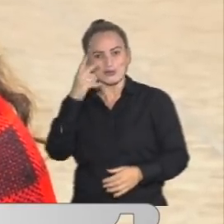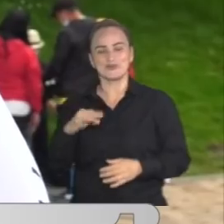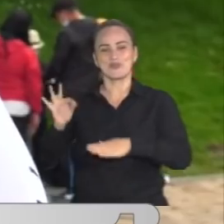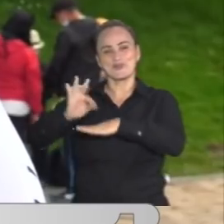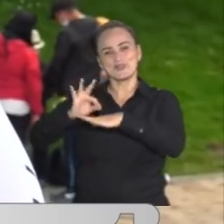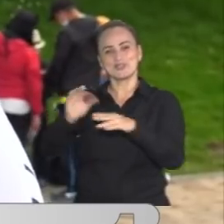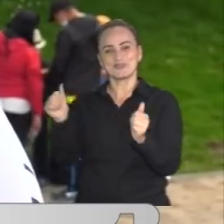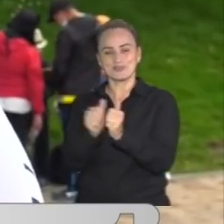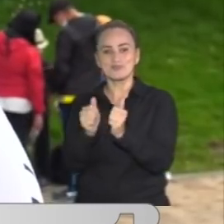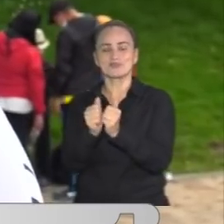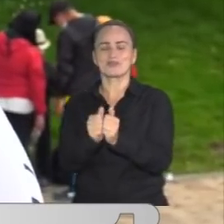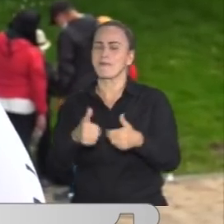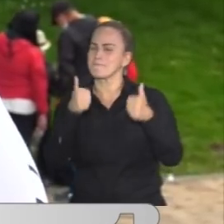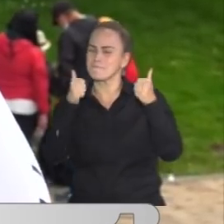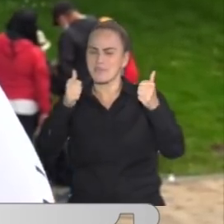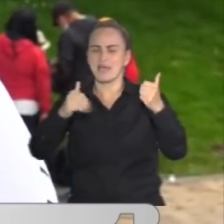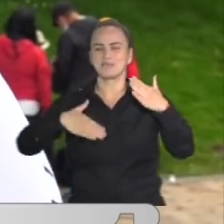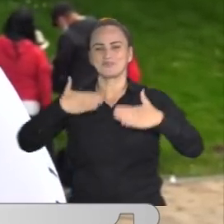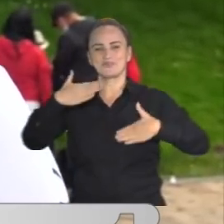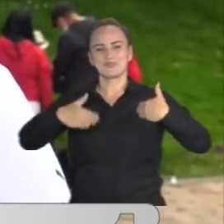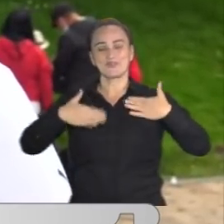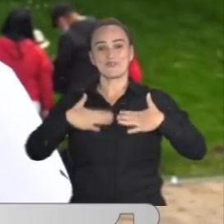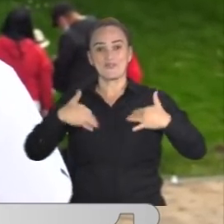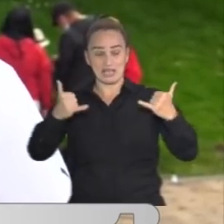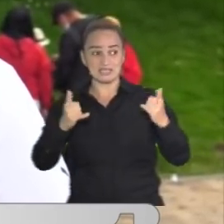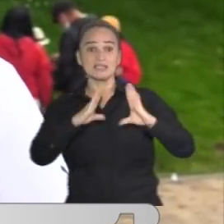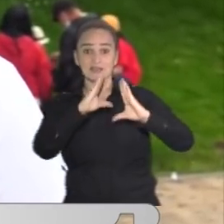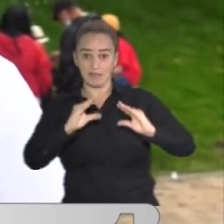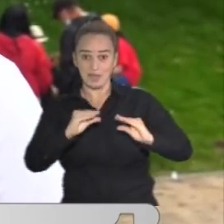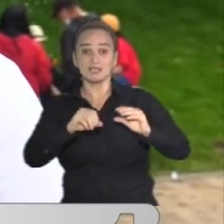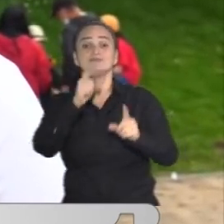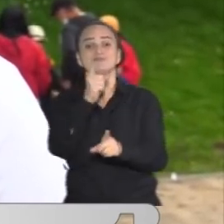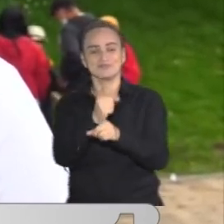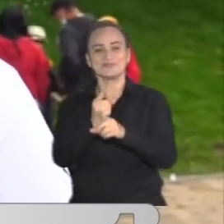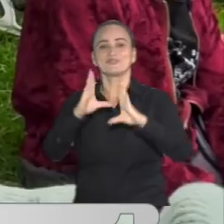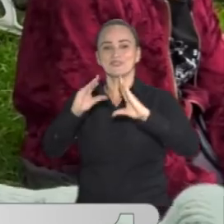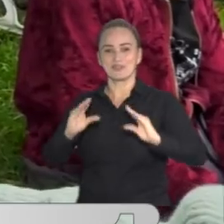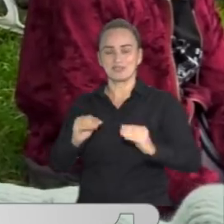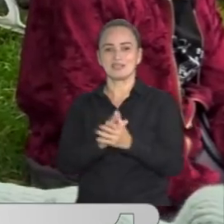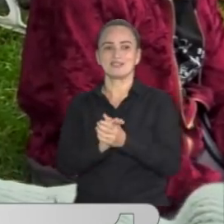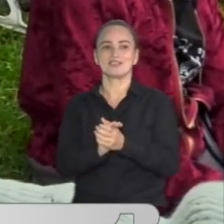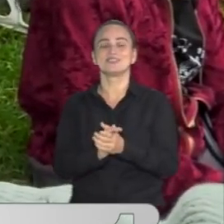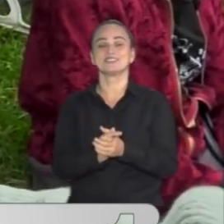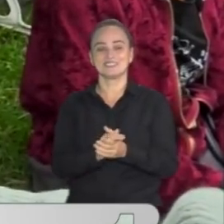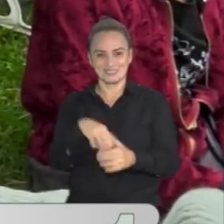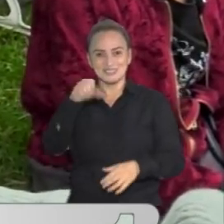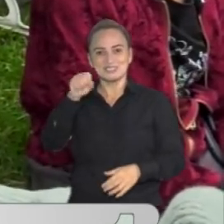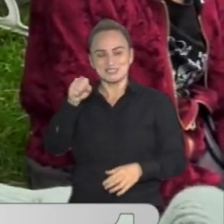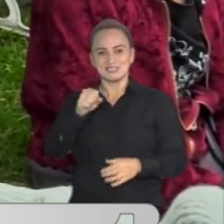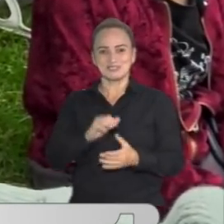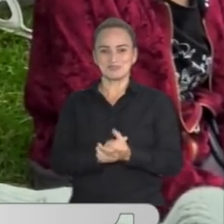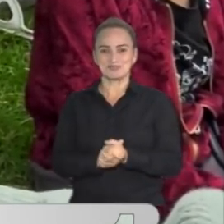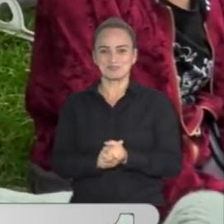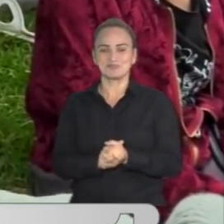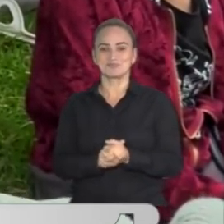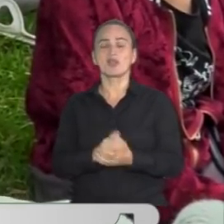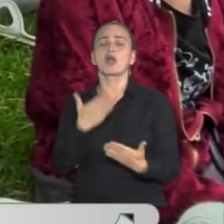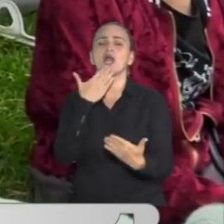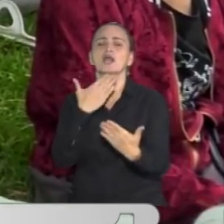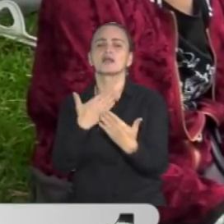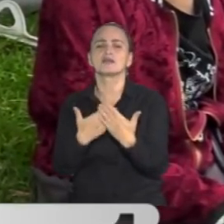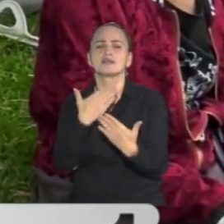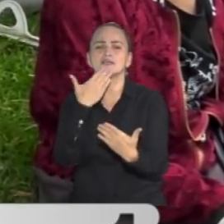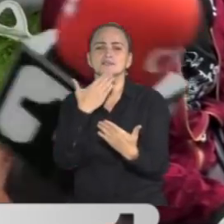fundación. Que la pase feliz. En esta Navidad. En esta Navidad. En esta asociación. Gracias.